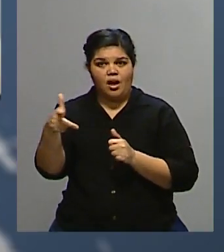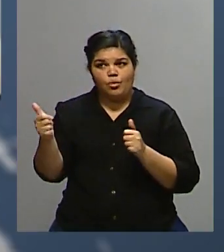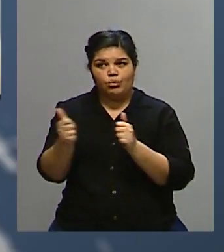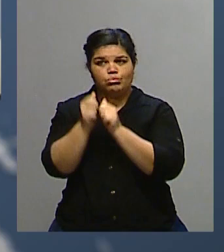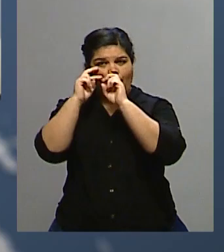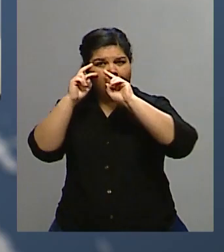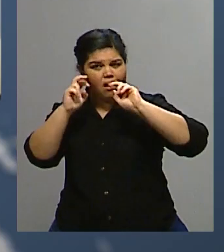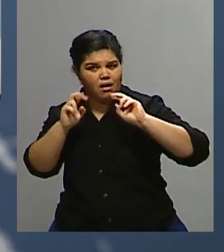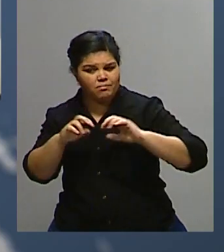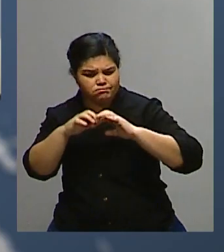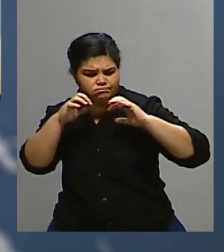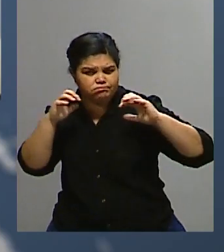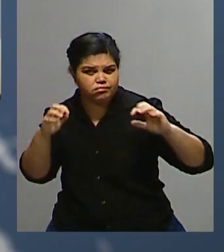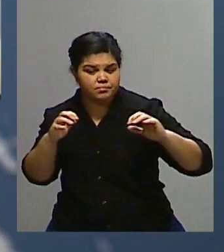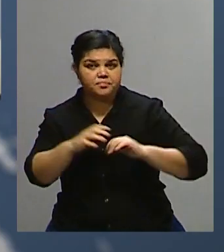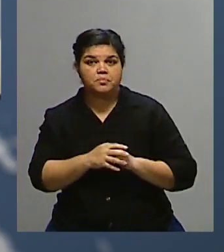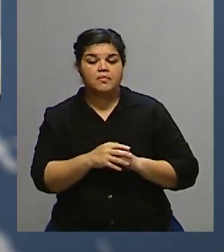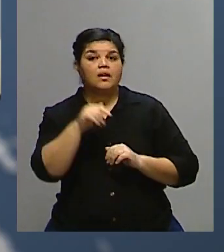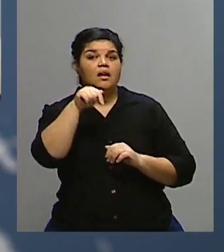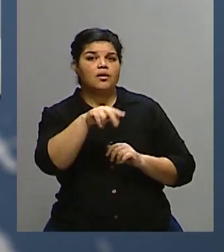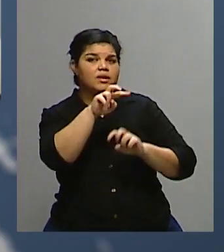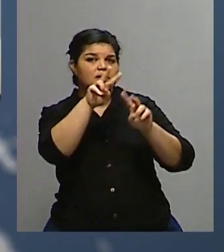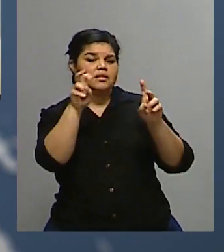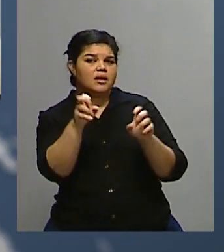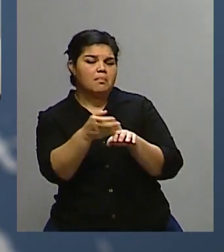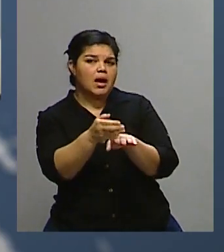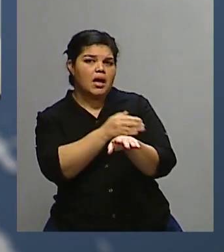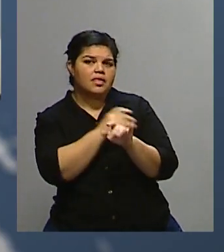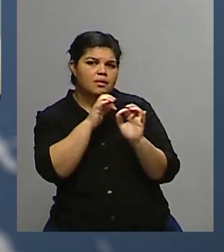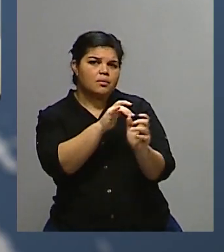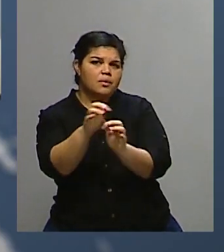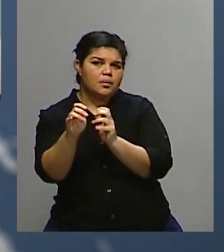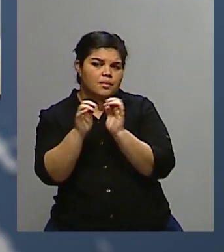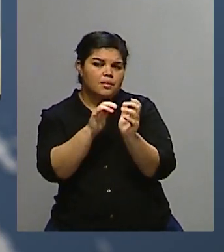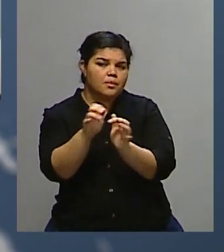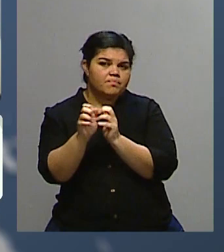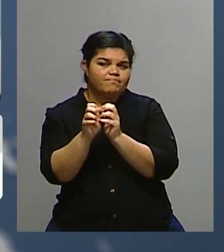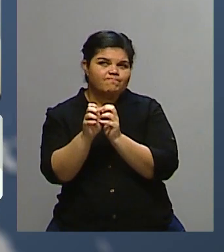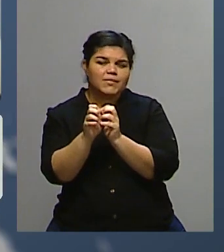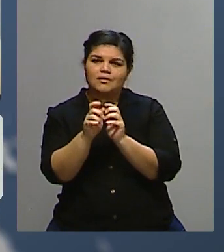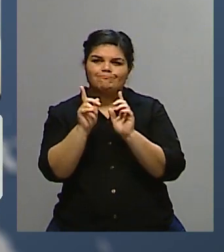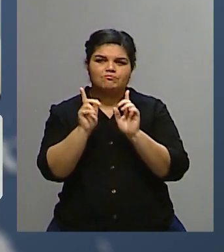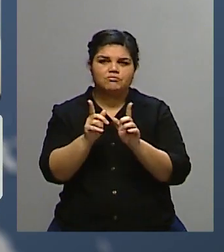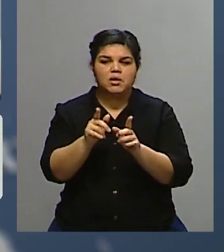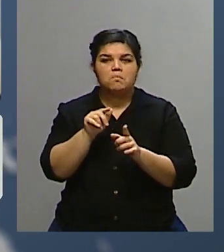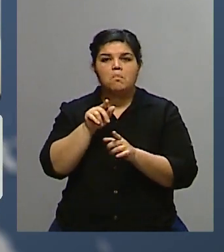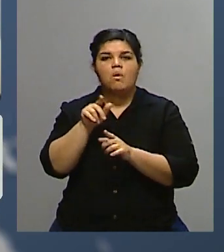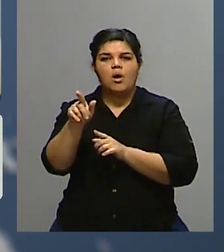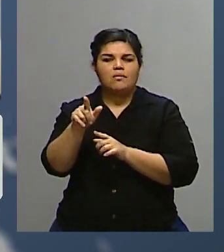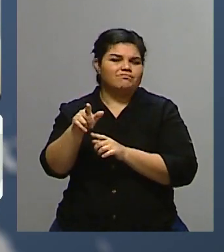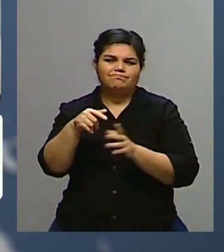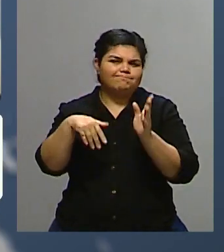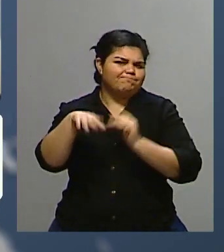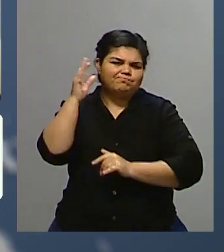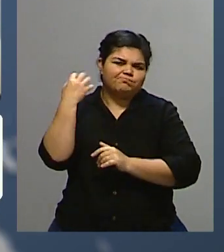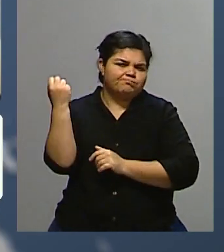Andrea, una de las cuestiones que se discutía mucho era que si hay algo que caracterizaba a la corona británica, era que se